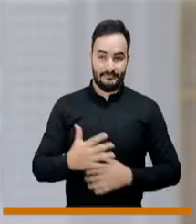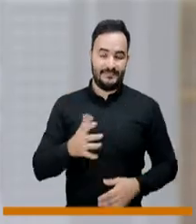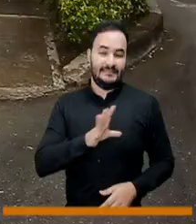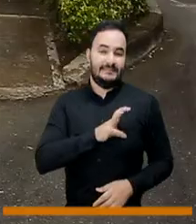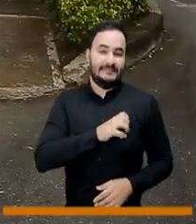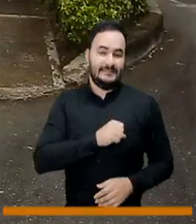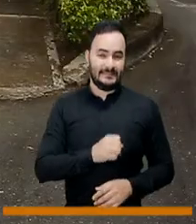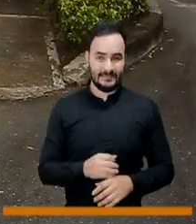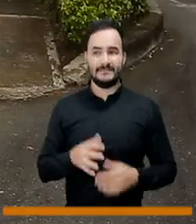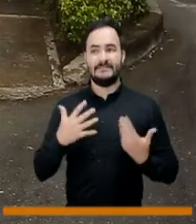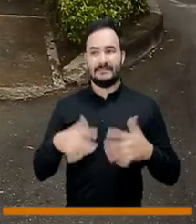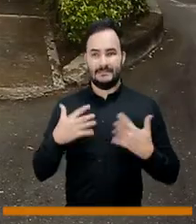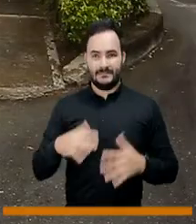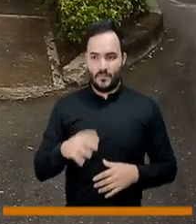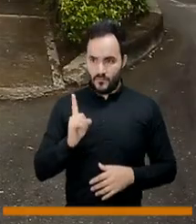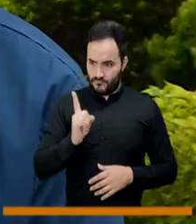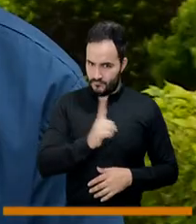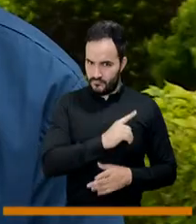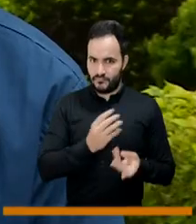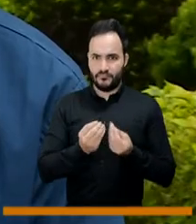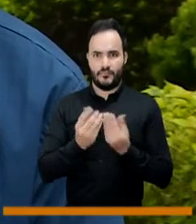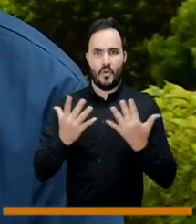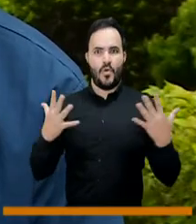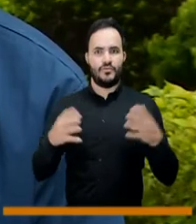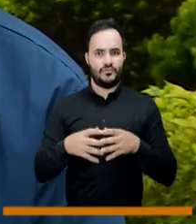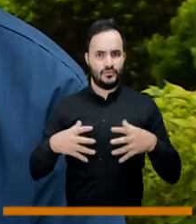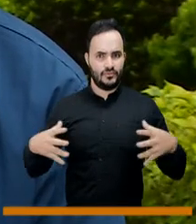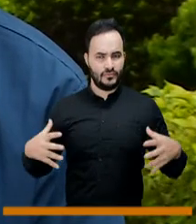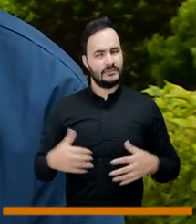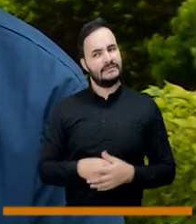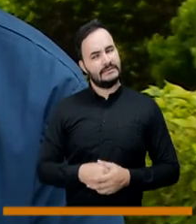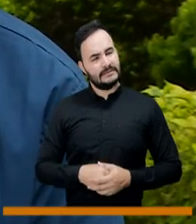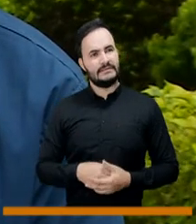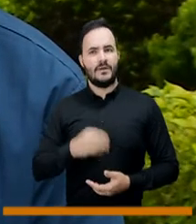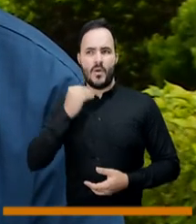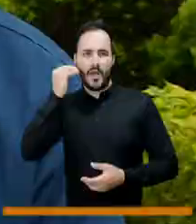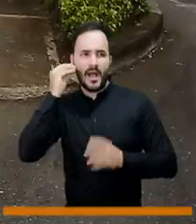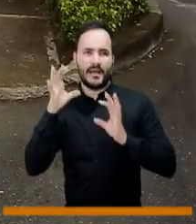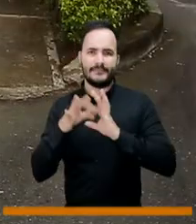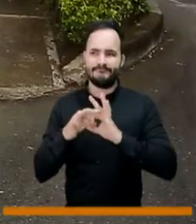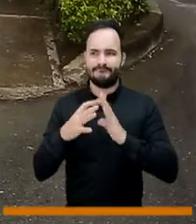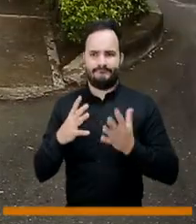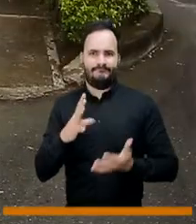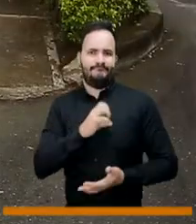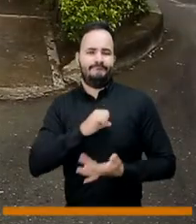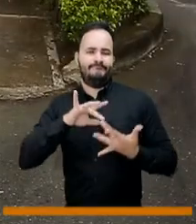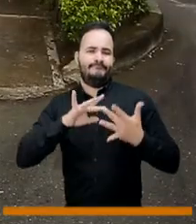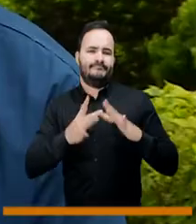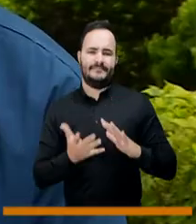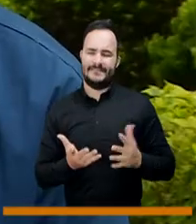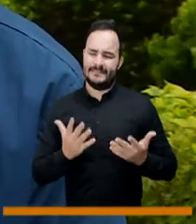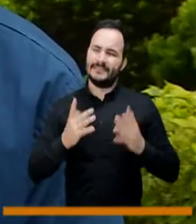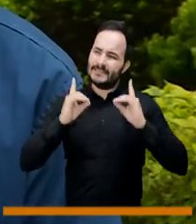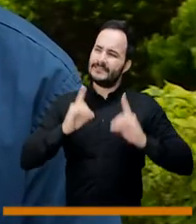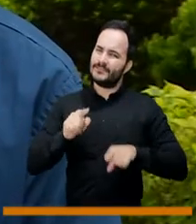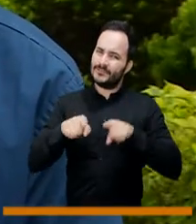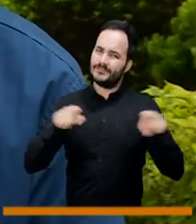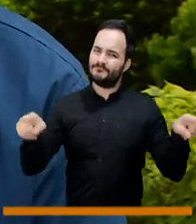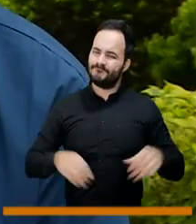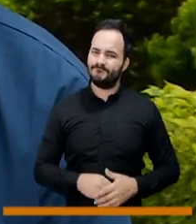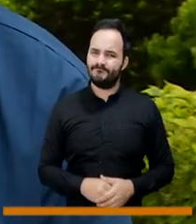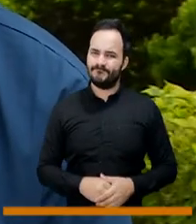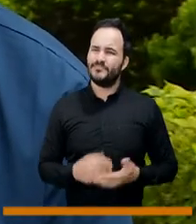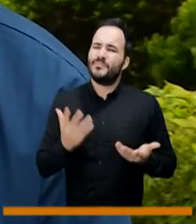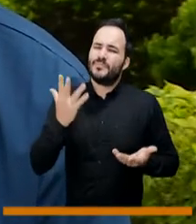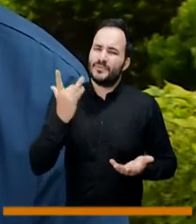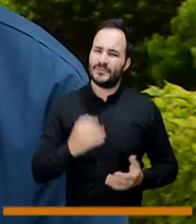vidas y proyectos y familias que llevan ese luto, ¿por qué tenemos que llegar hasta allá? Mira, el tema del